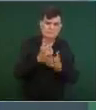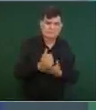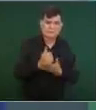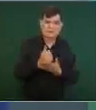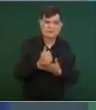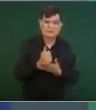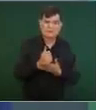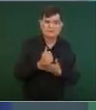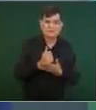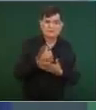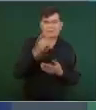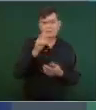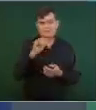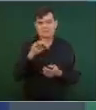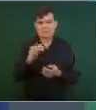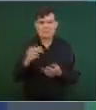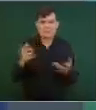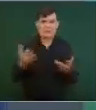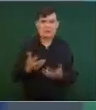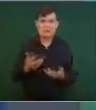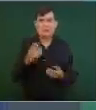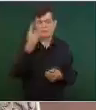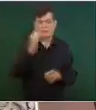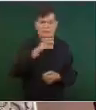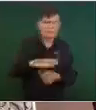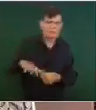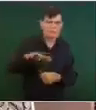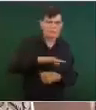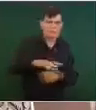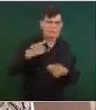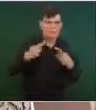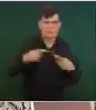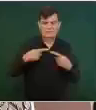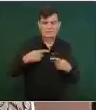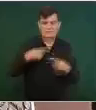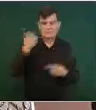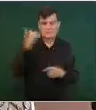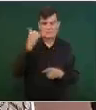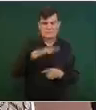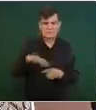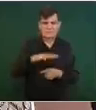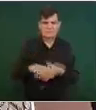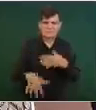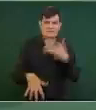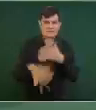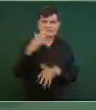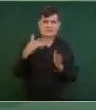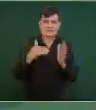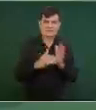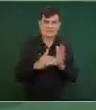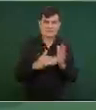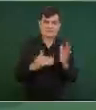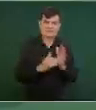o no a los damnificados de Acapulco. Son 15 mil millones.